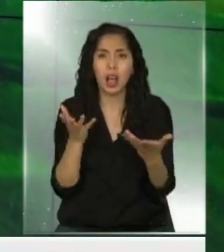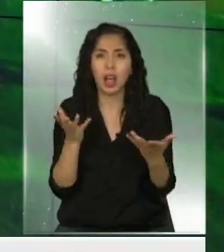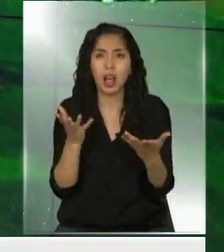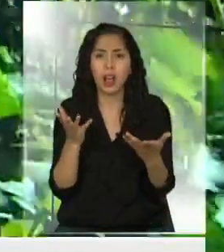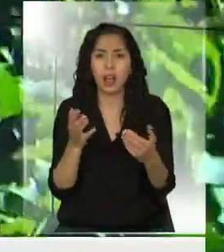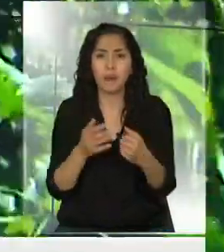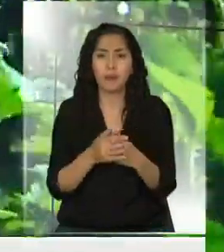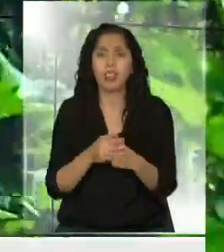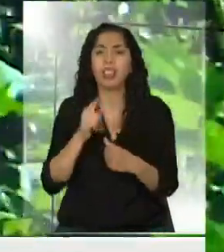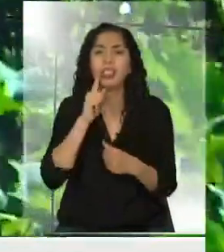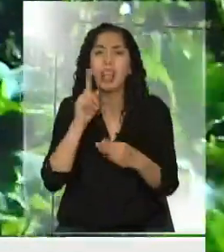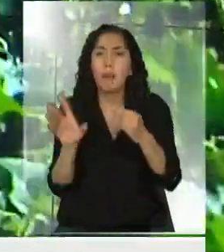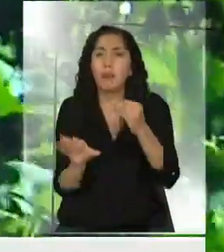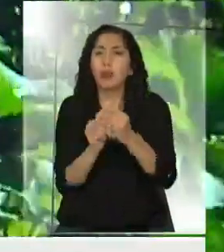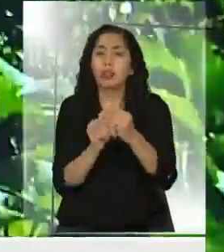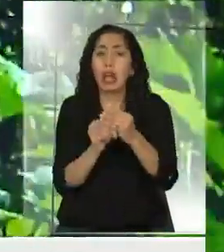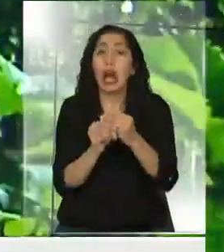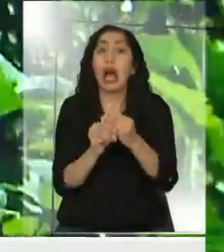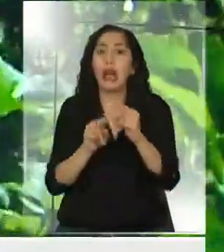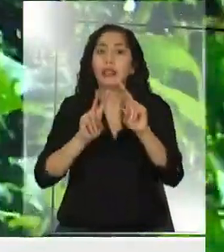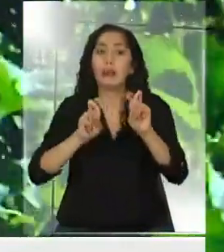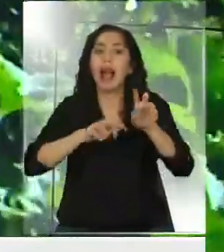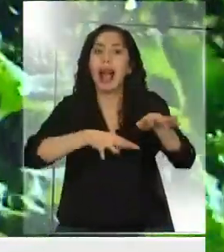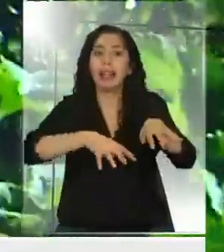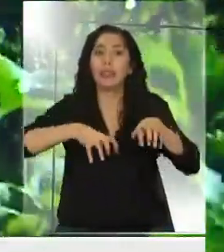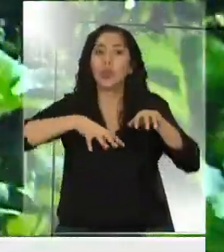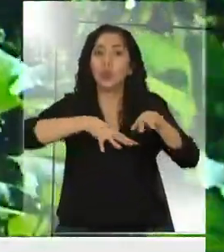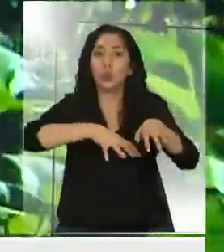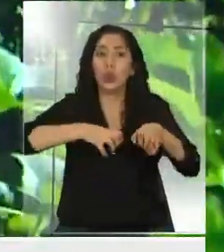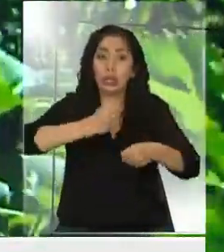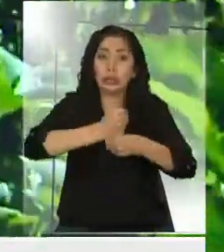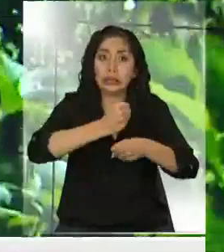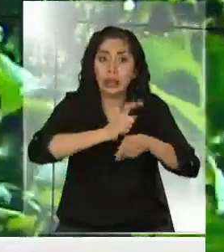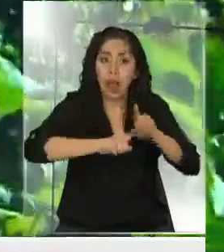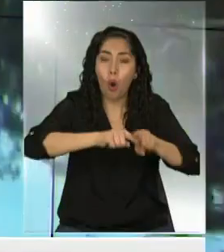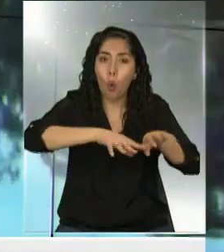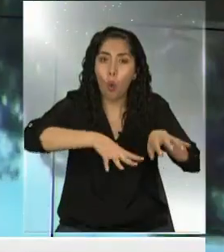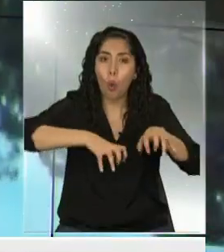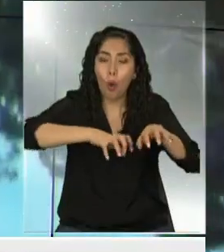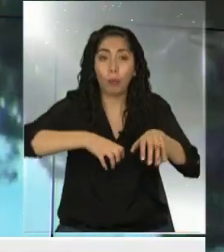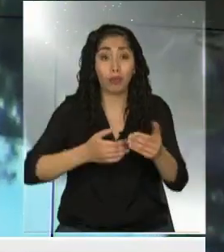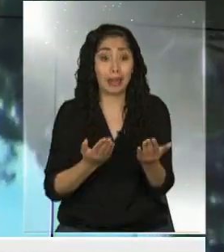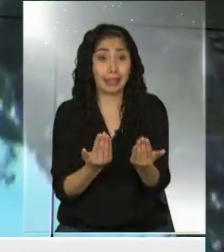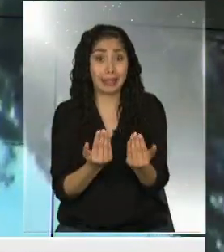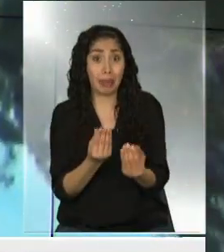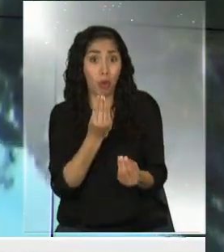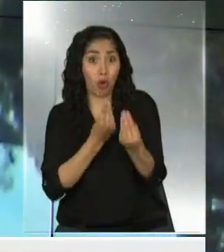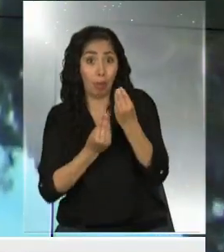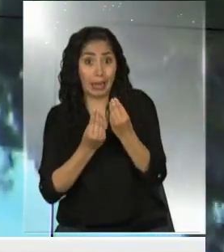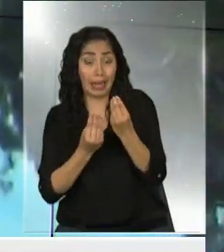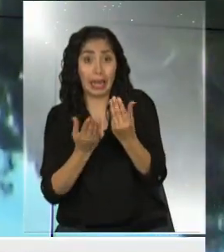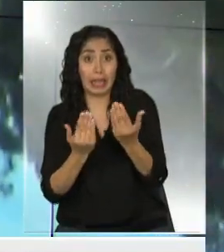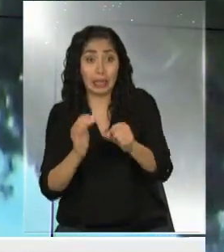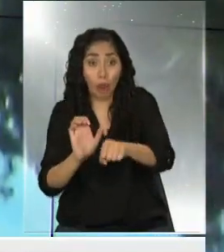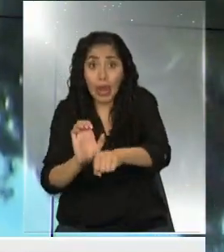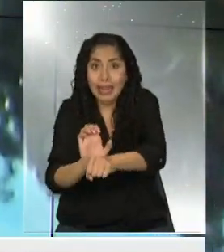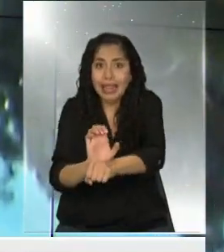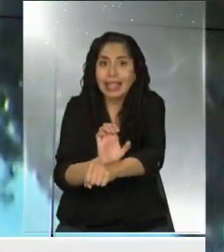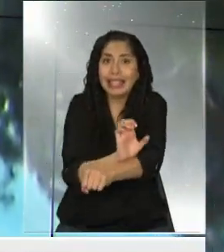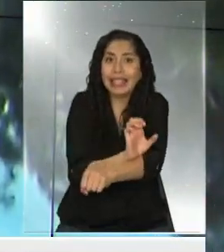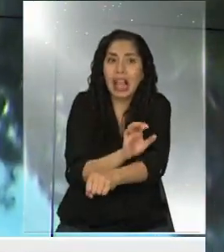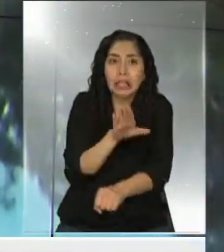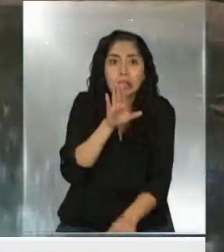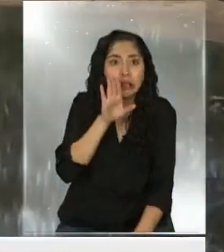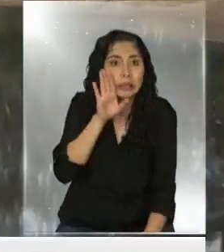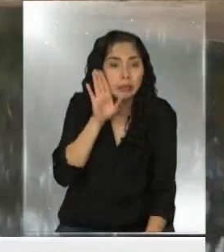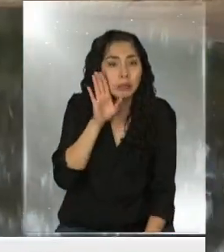es el mundo de la agricultura. Pero necesitamos comer y también necesitamos energía, limpiar la matriz energética. ¿Qué pasa